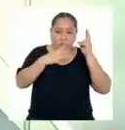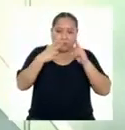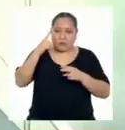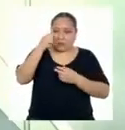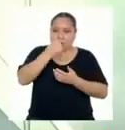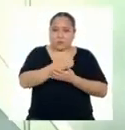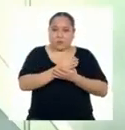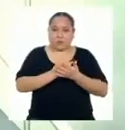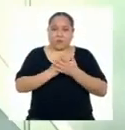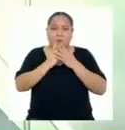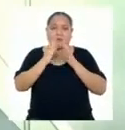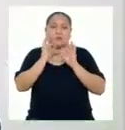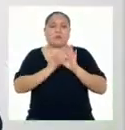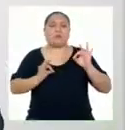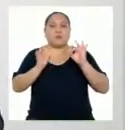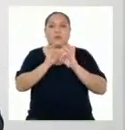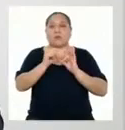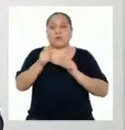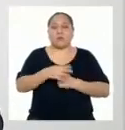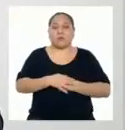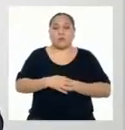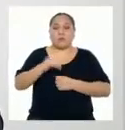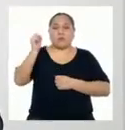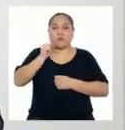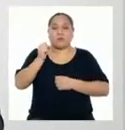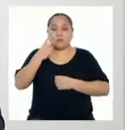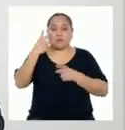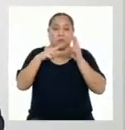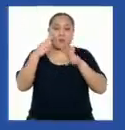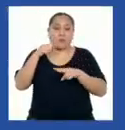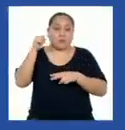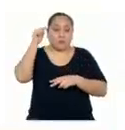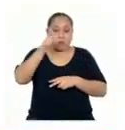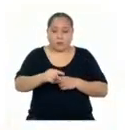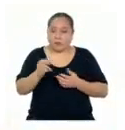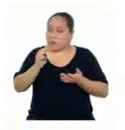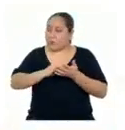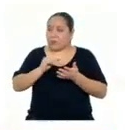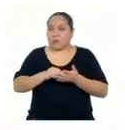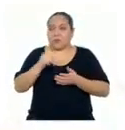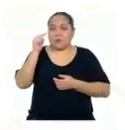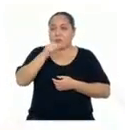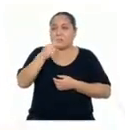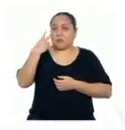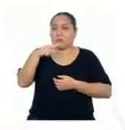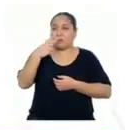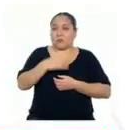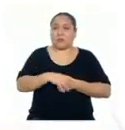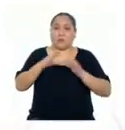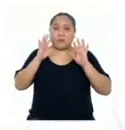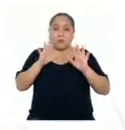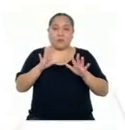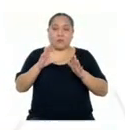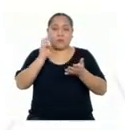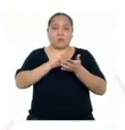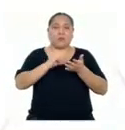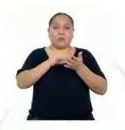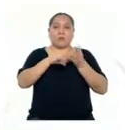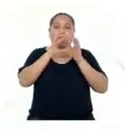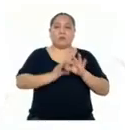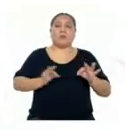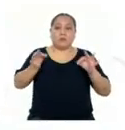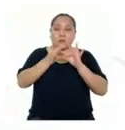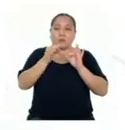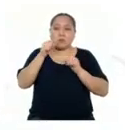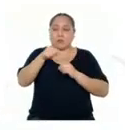Una pieza original De una réplica Somos capaces De hacer eso Y mucho más Aquí podemos ver Las 10 principales Aplicaciones